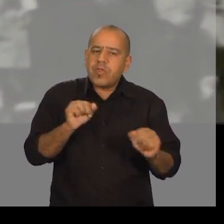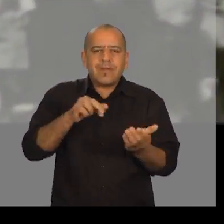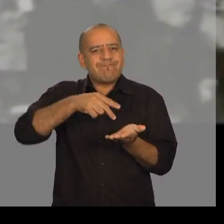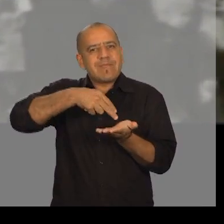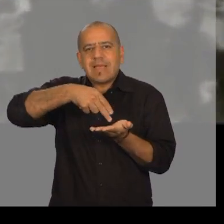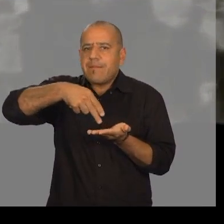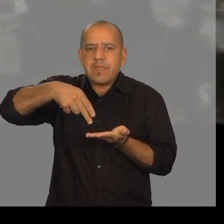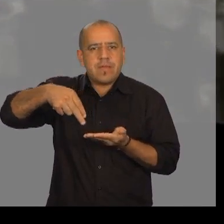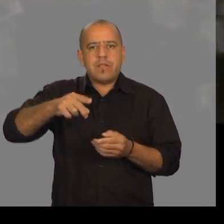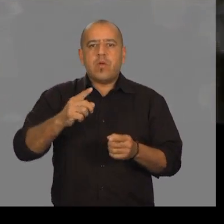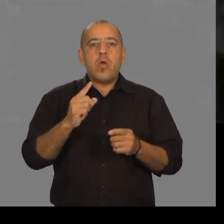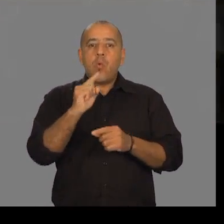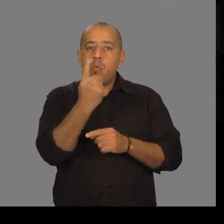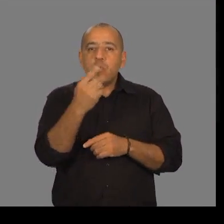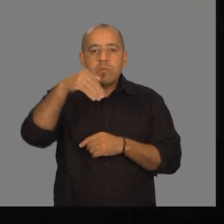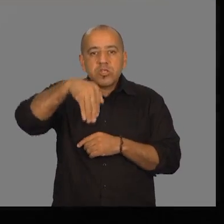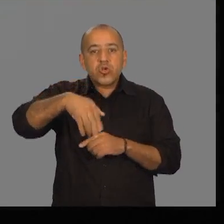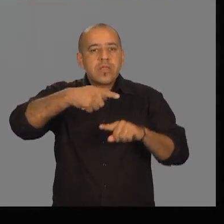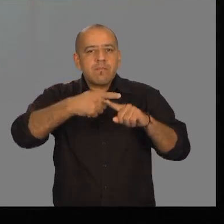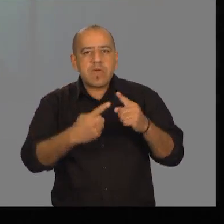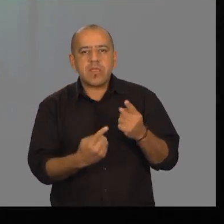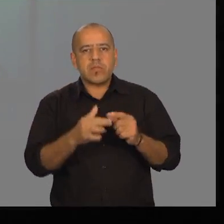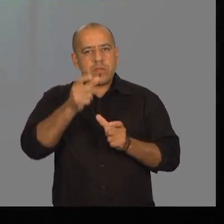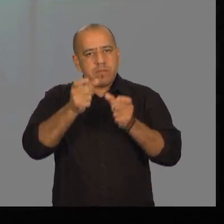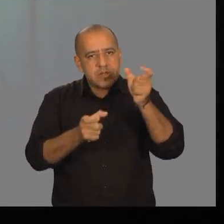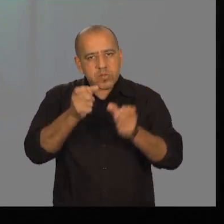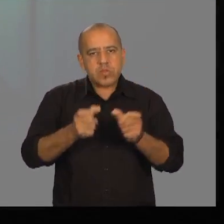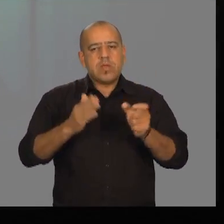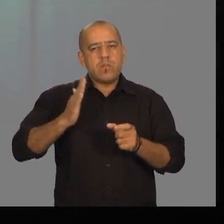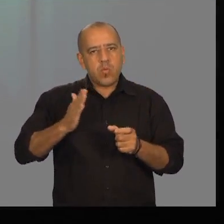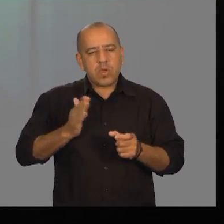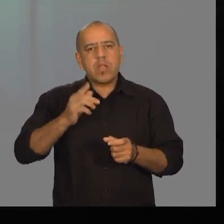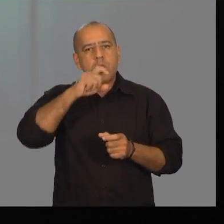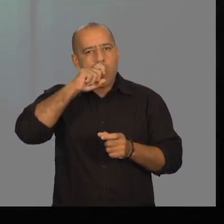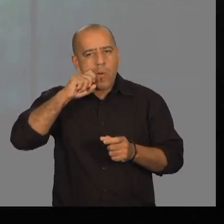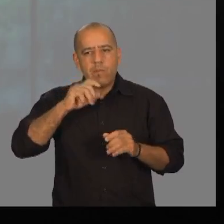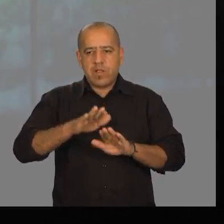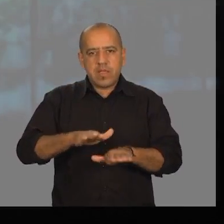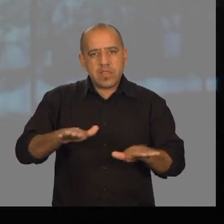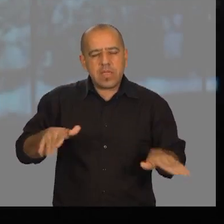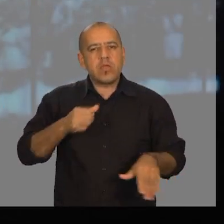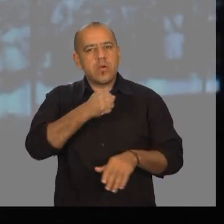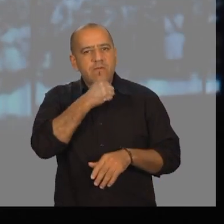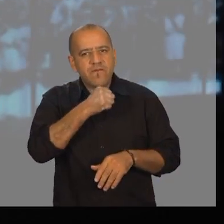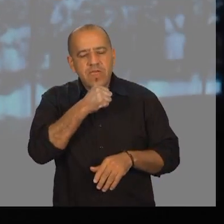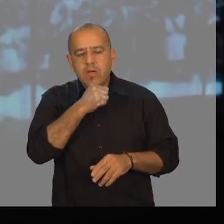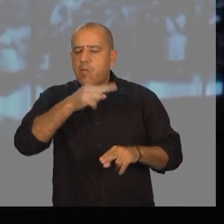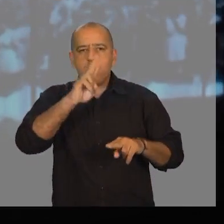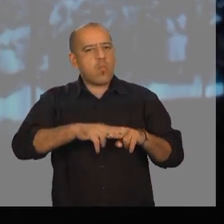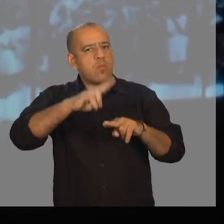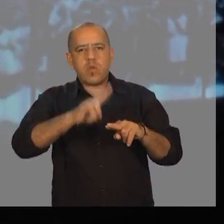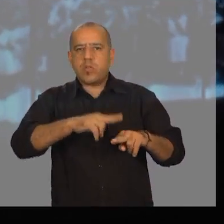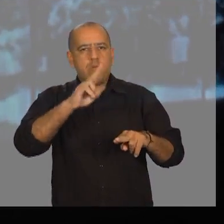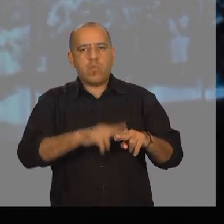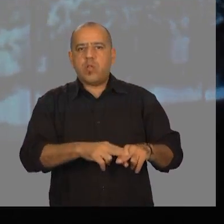no podían moverse. Un millón y medio de seres humanos, mujeres, hombres, niños y ancianos, fueron